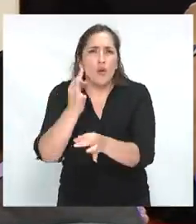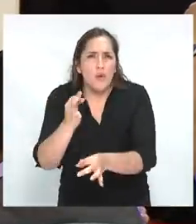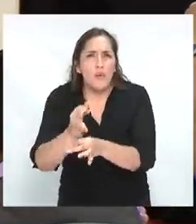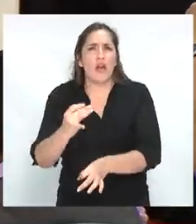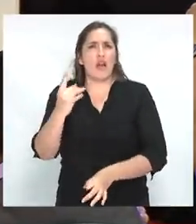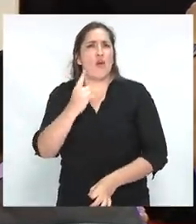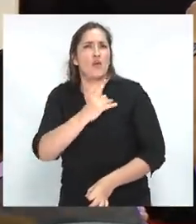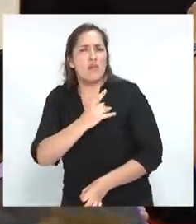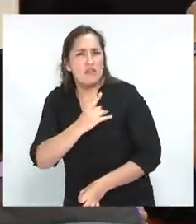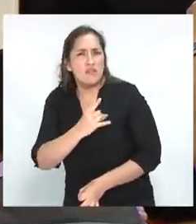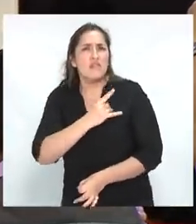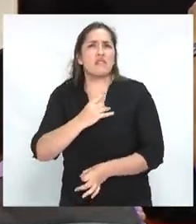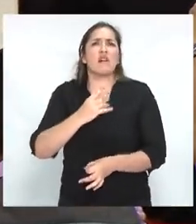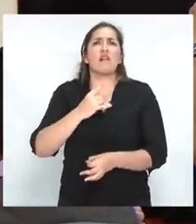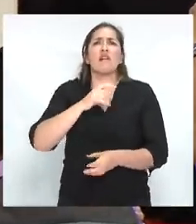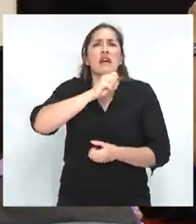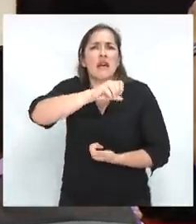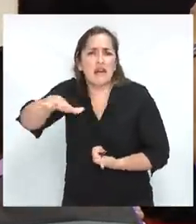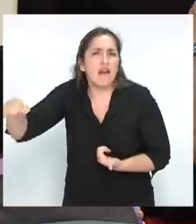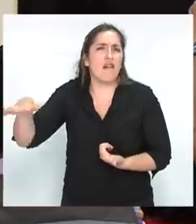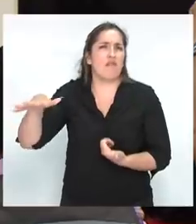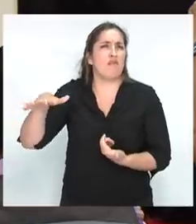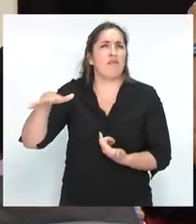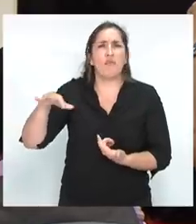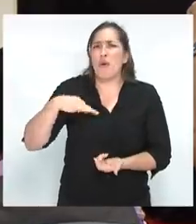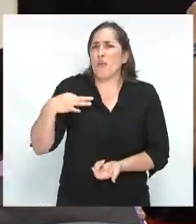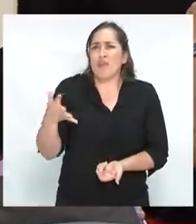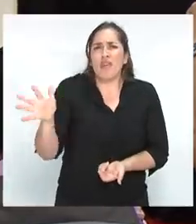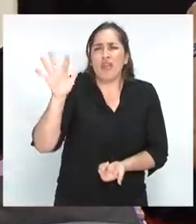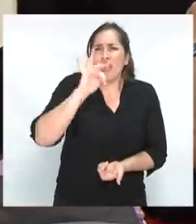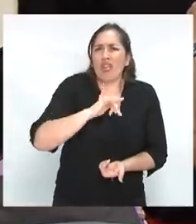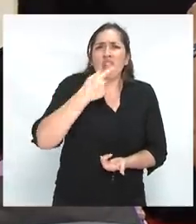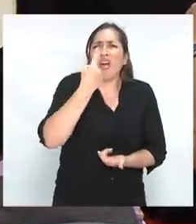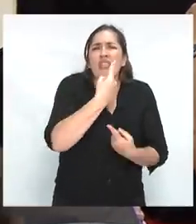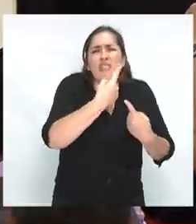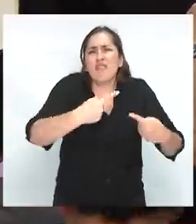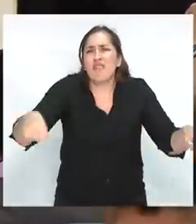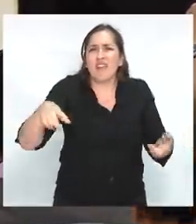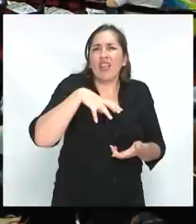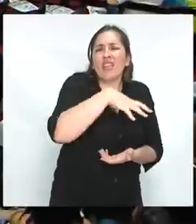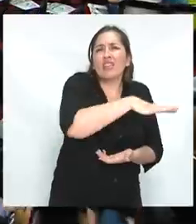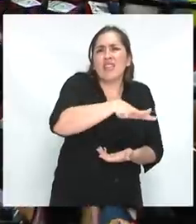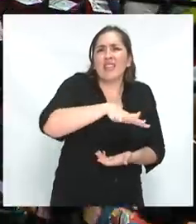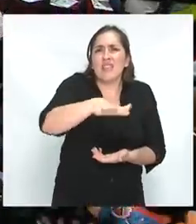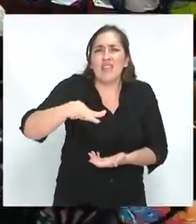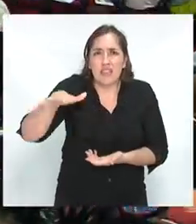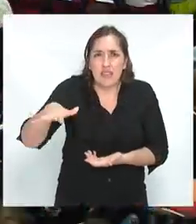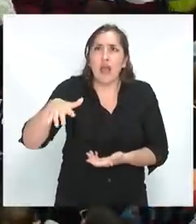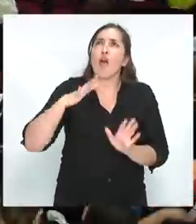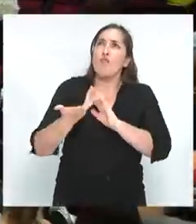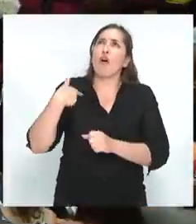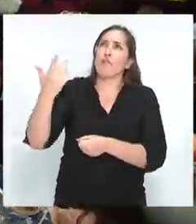en la universidad, en el campo, en la vida cotidiana. Si tomo ese punto de partida de rechazar